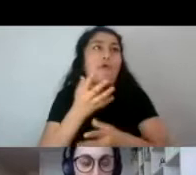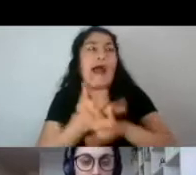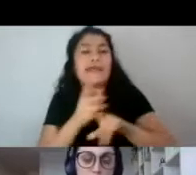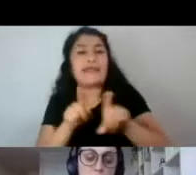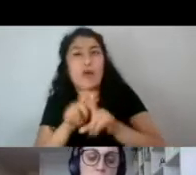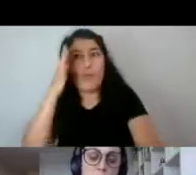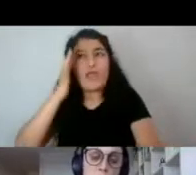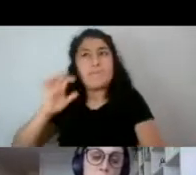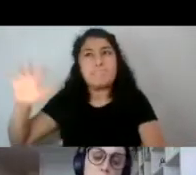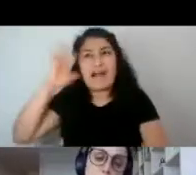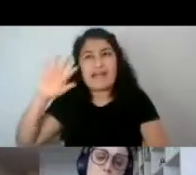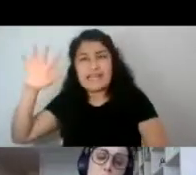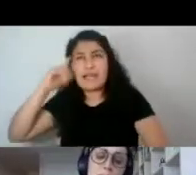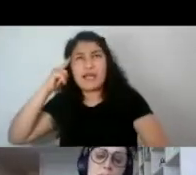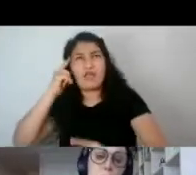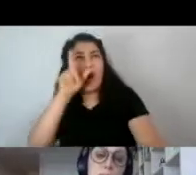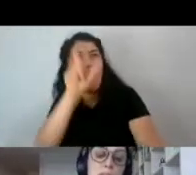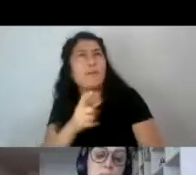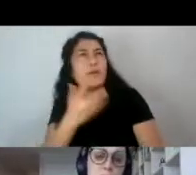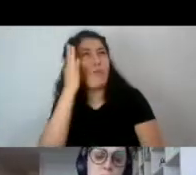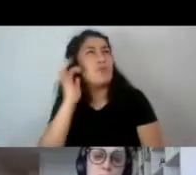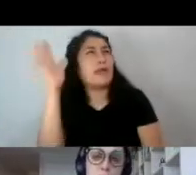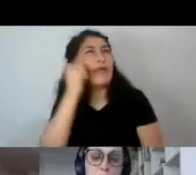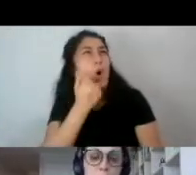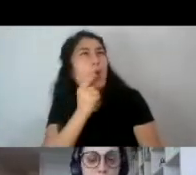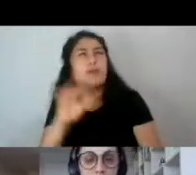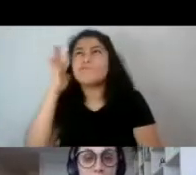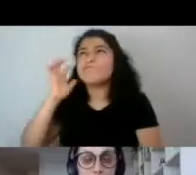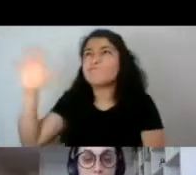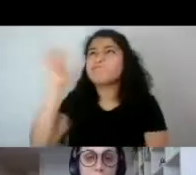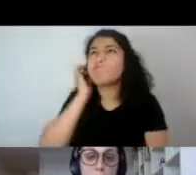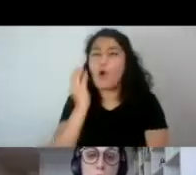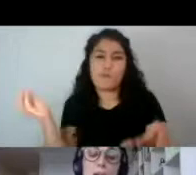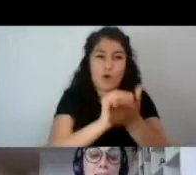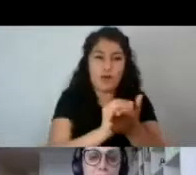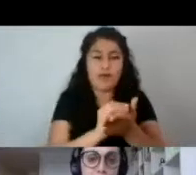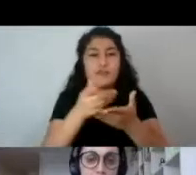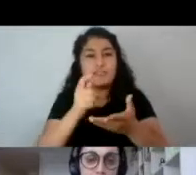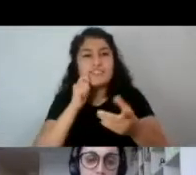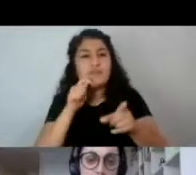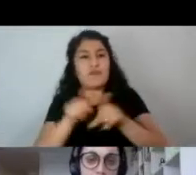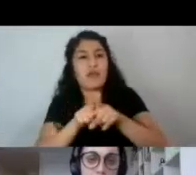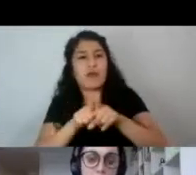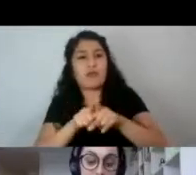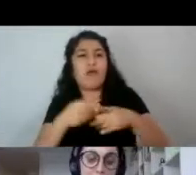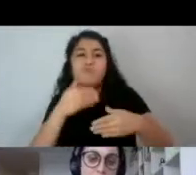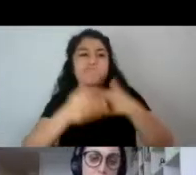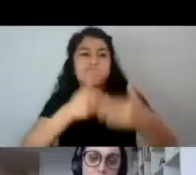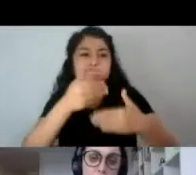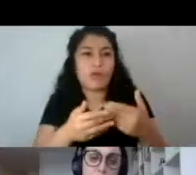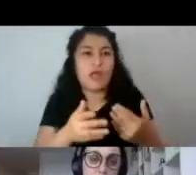imaginarios y por lo tanto, al reproducirse de forma sistemática y sobre todo acrítica, se